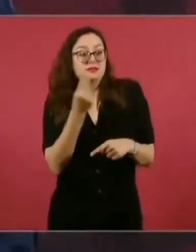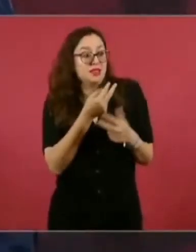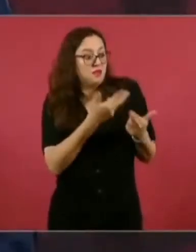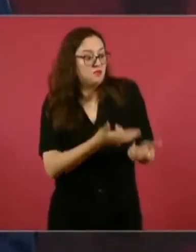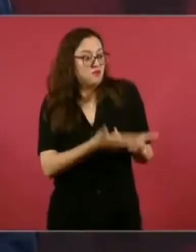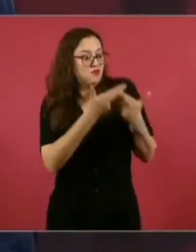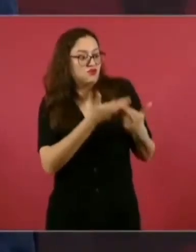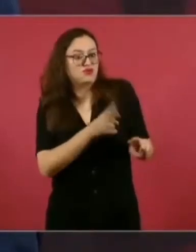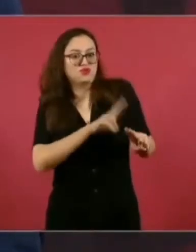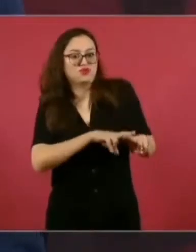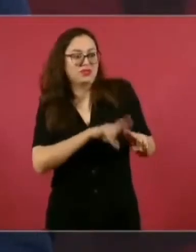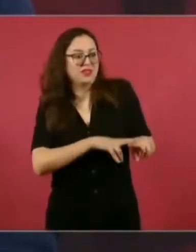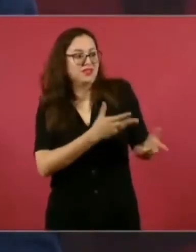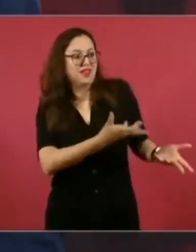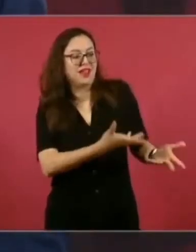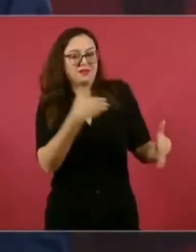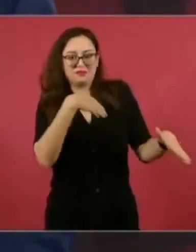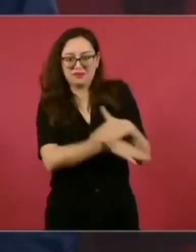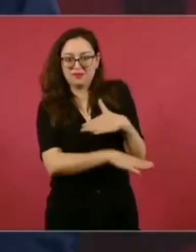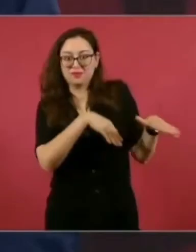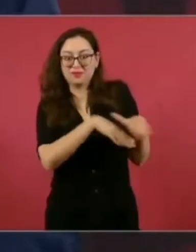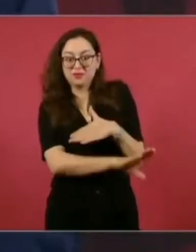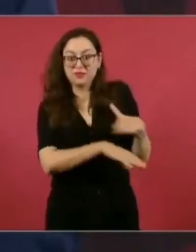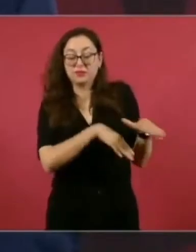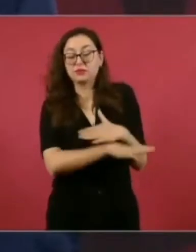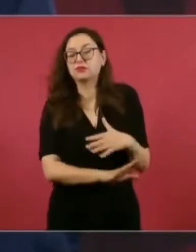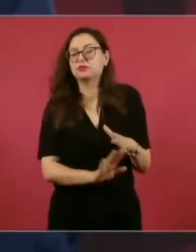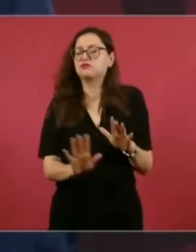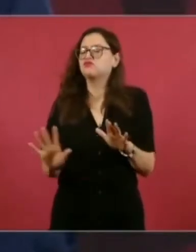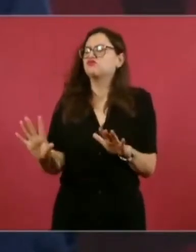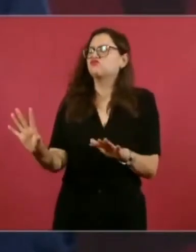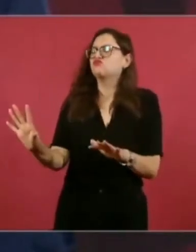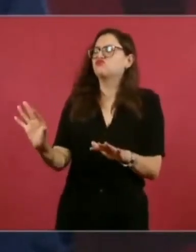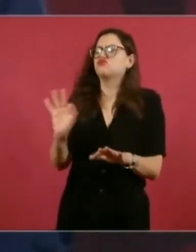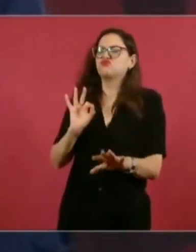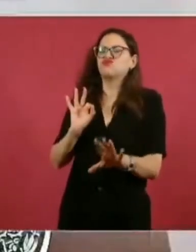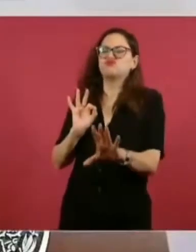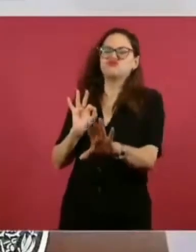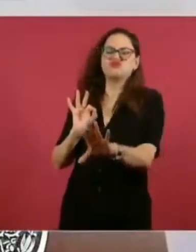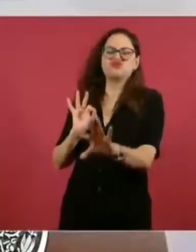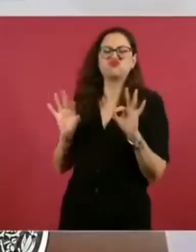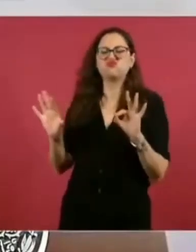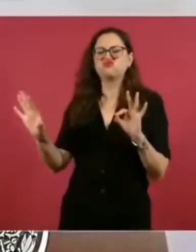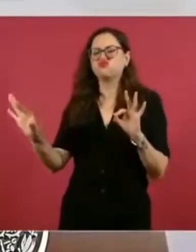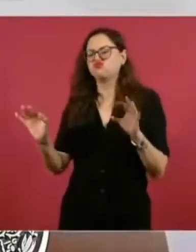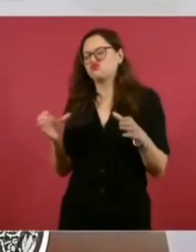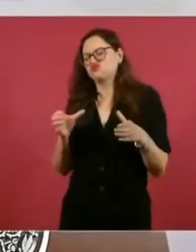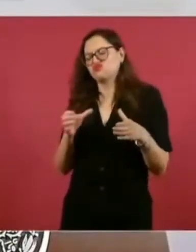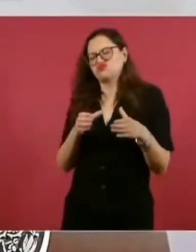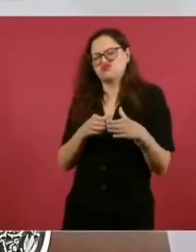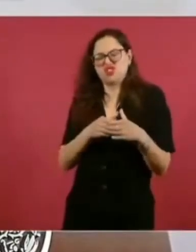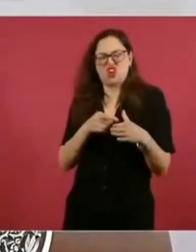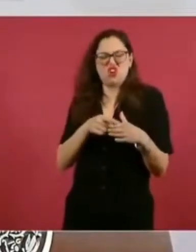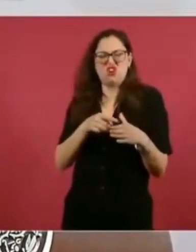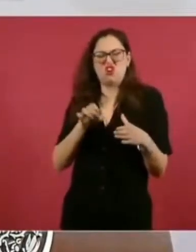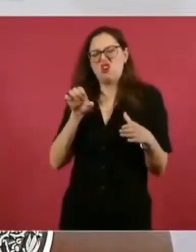Entonces, todo era calidad, excelencia, no sé si se acuerdan de eso.